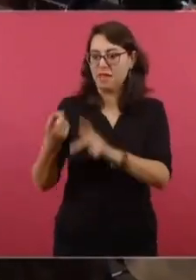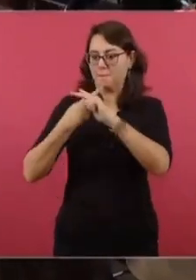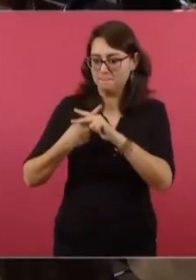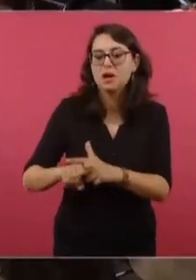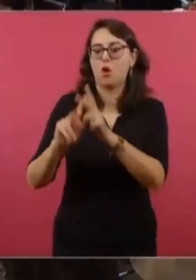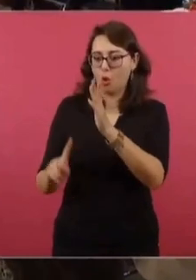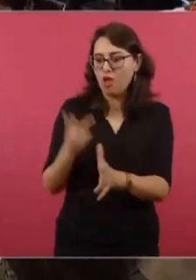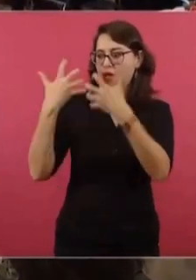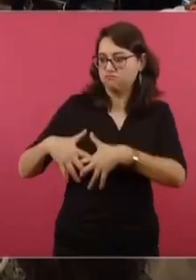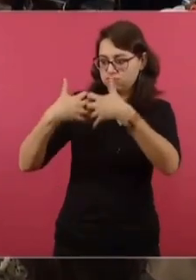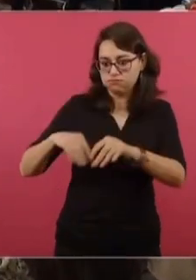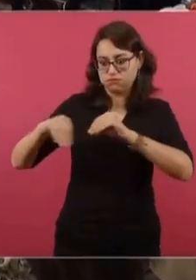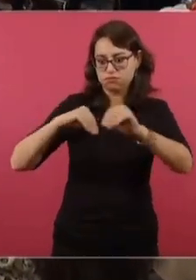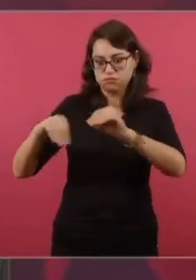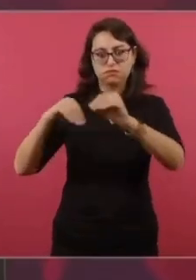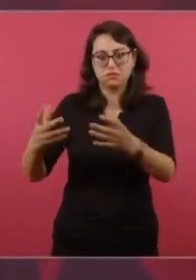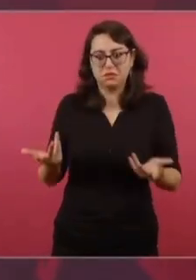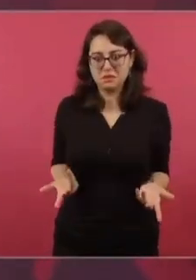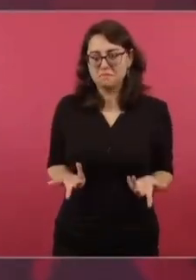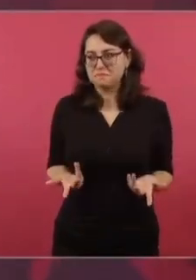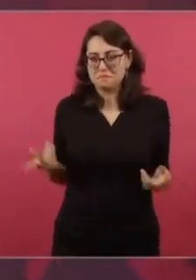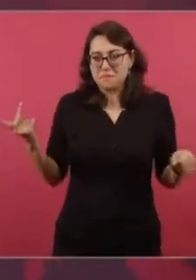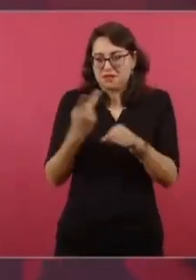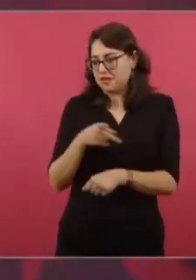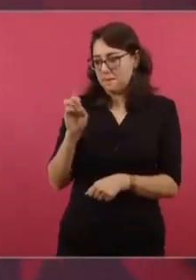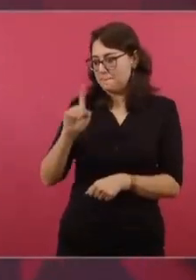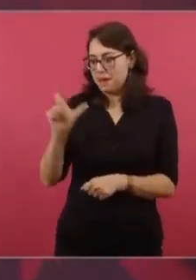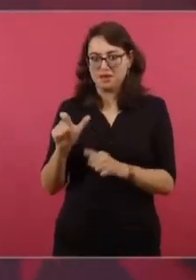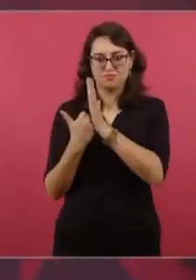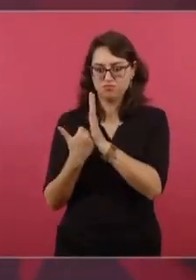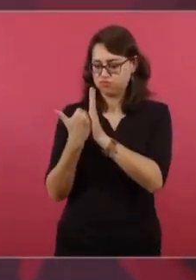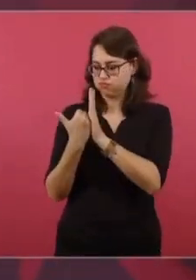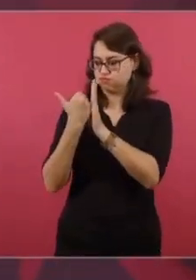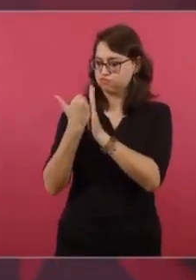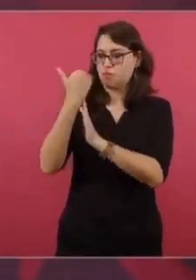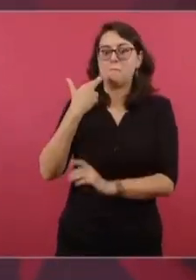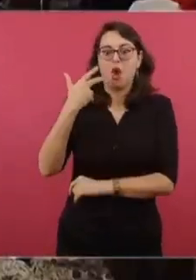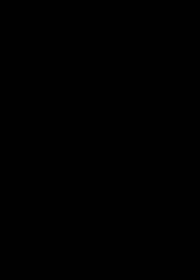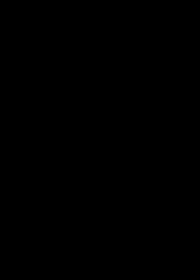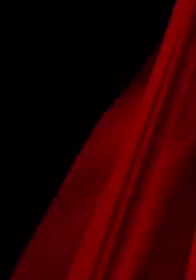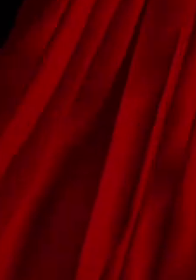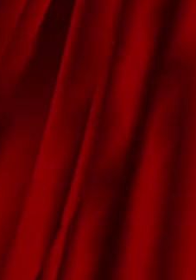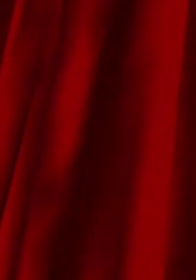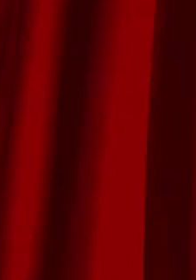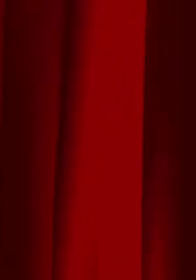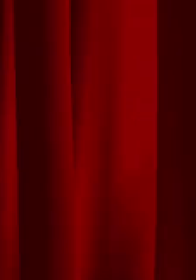pues, una burla. Todo esto de las calificadoras. ¡Gracias! ¡Gracias! Gracias.